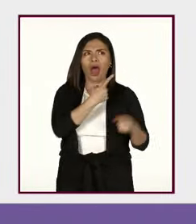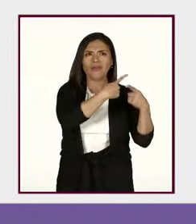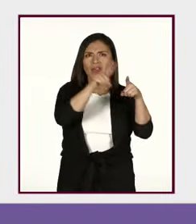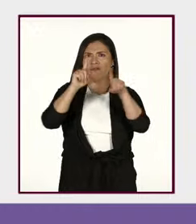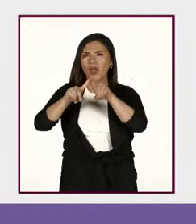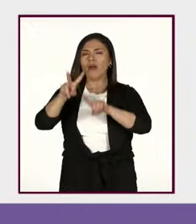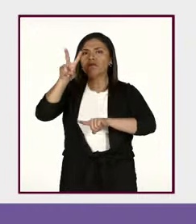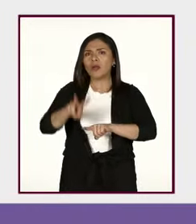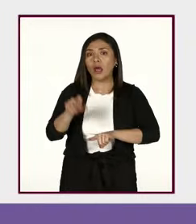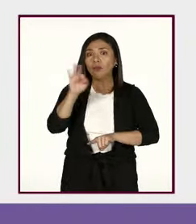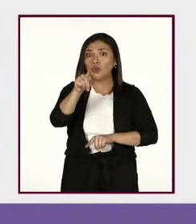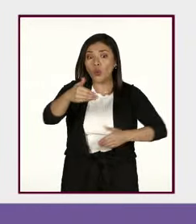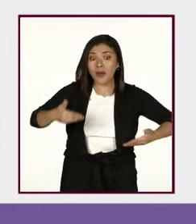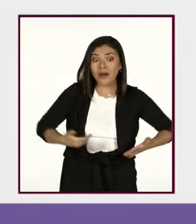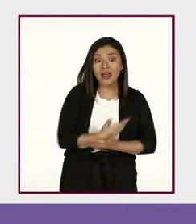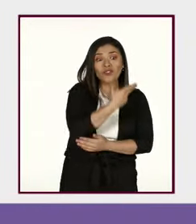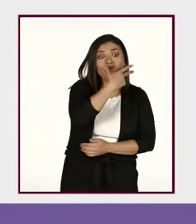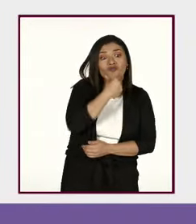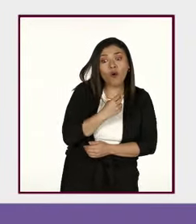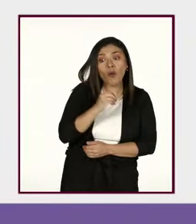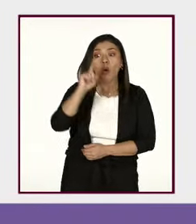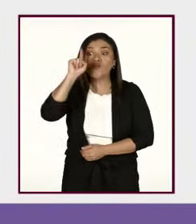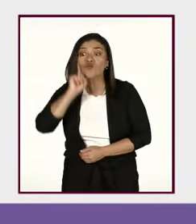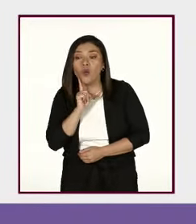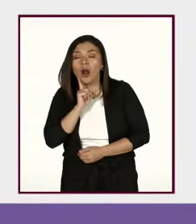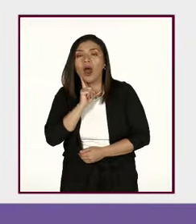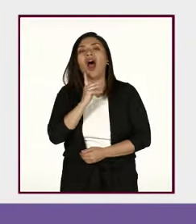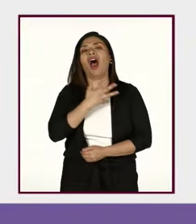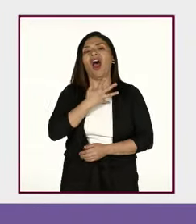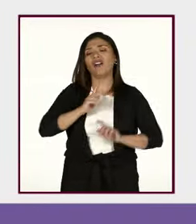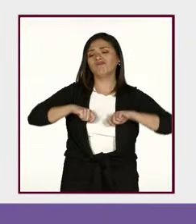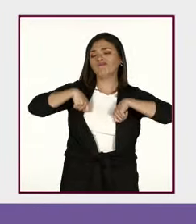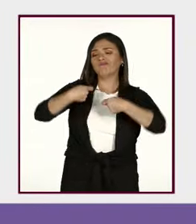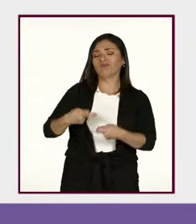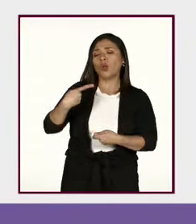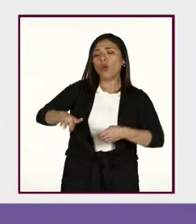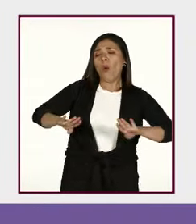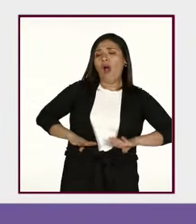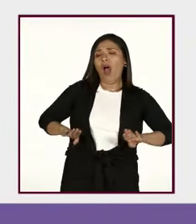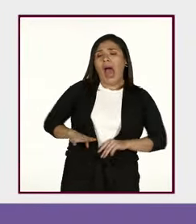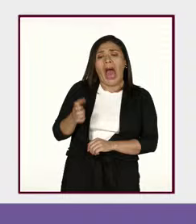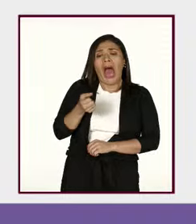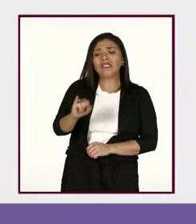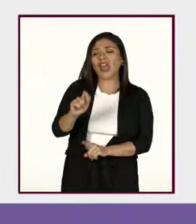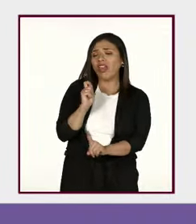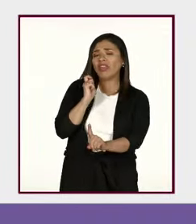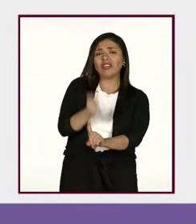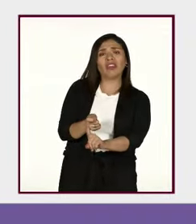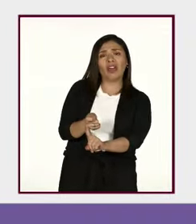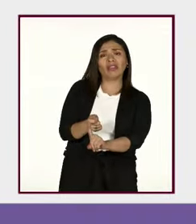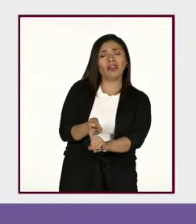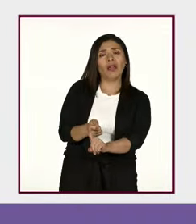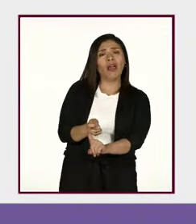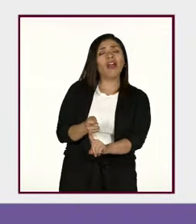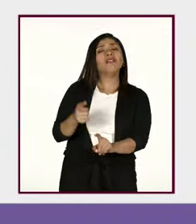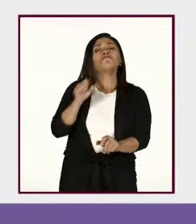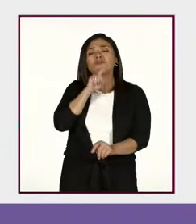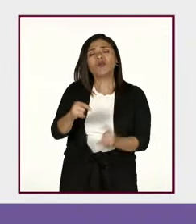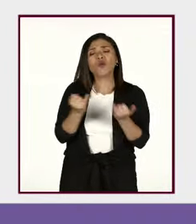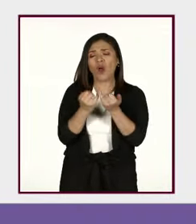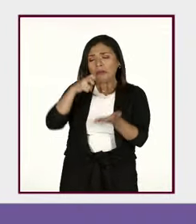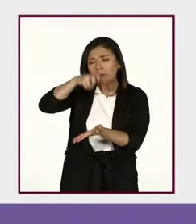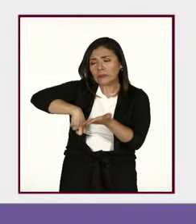razón de si nacemos hombres y mujeres se nos construye, se nos da una identidad y se nos forma